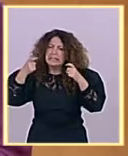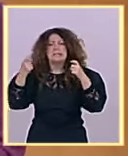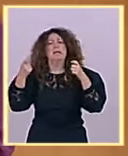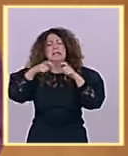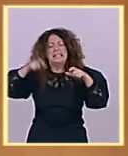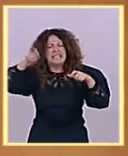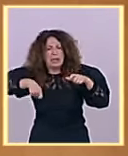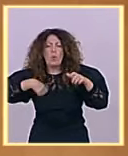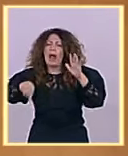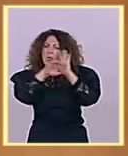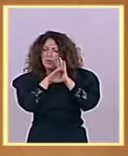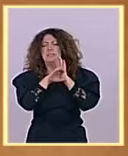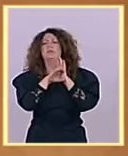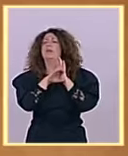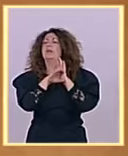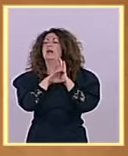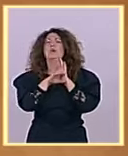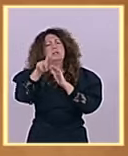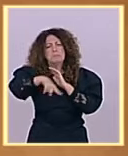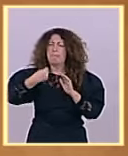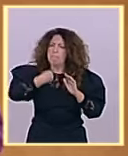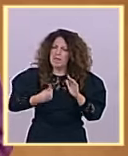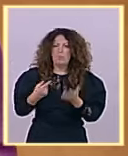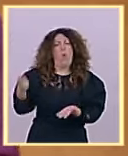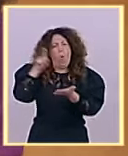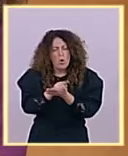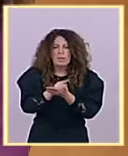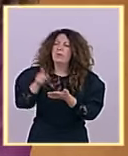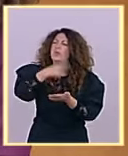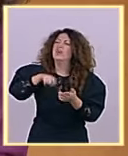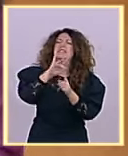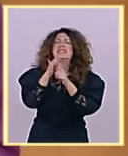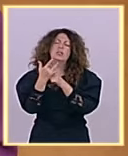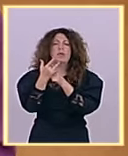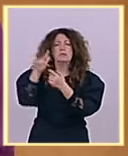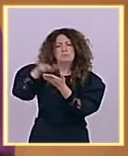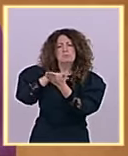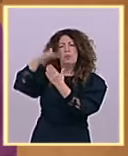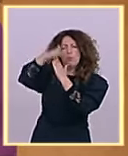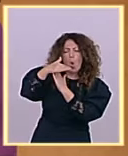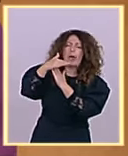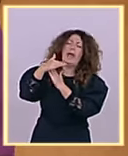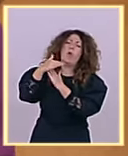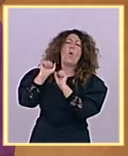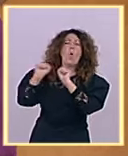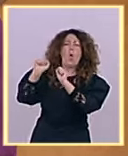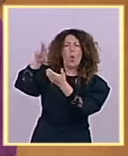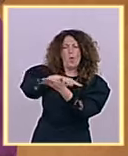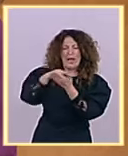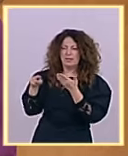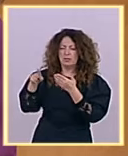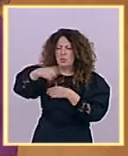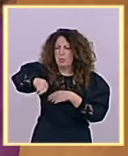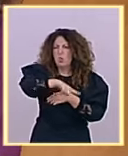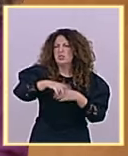trasladar una situación de bloqueo y una situación de veto echándose las manos a la cabeza y volviendo a reafirmar que mientras que